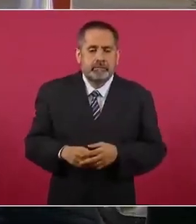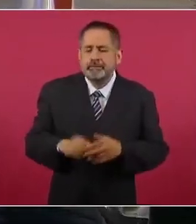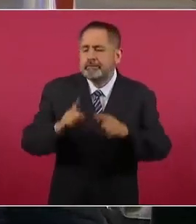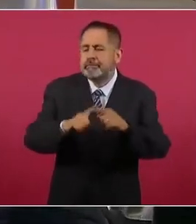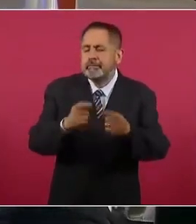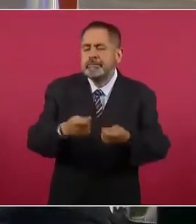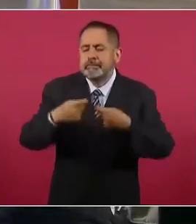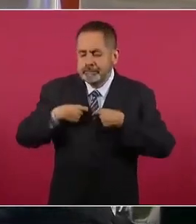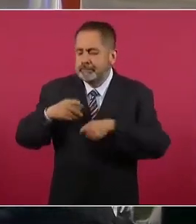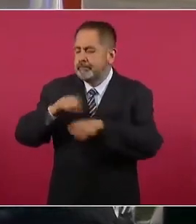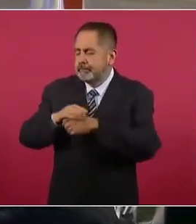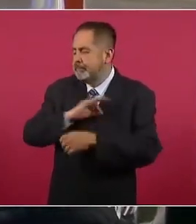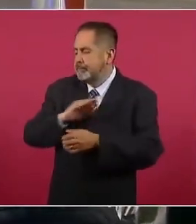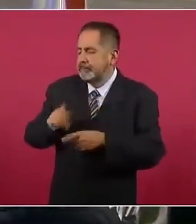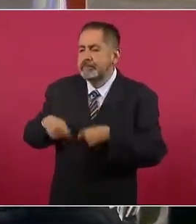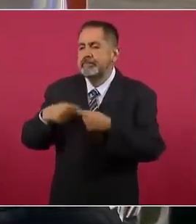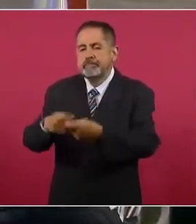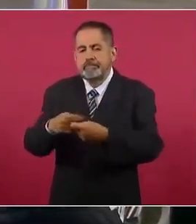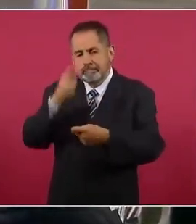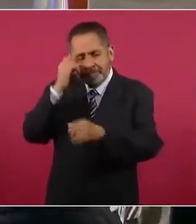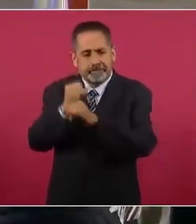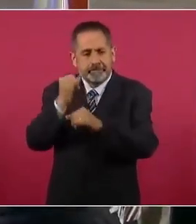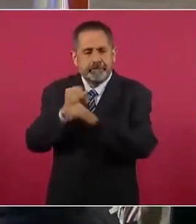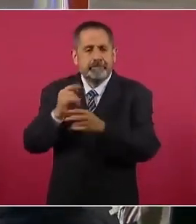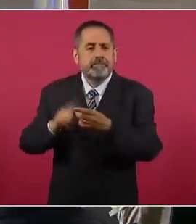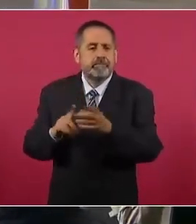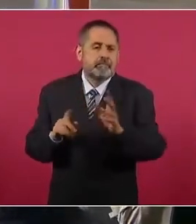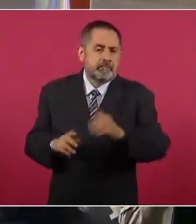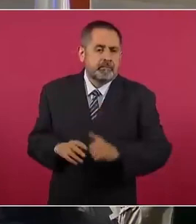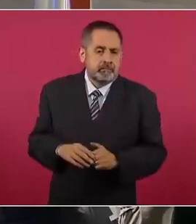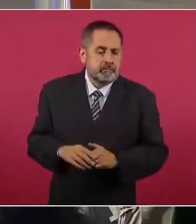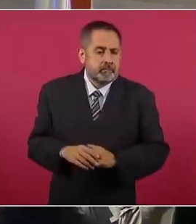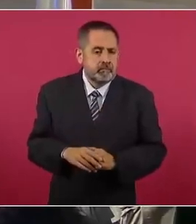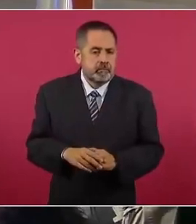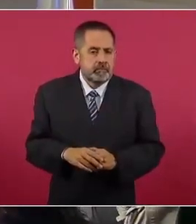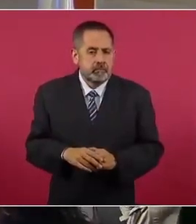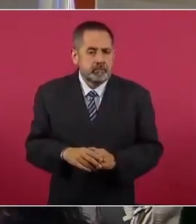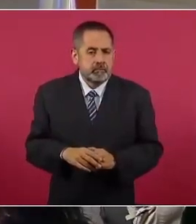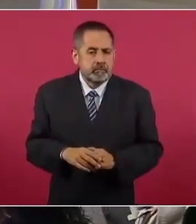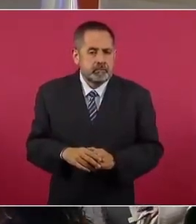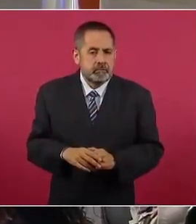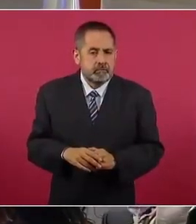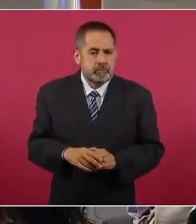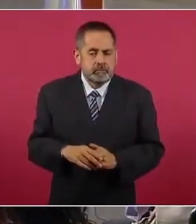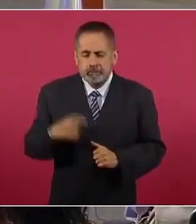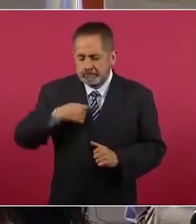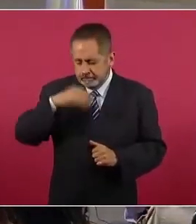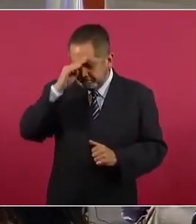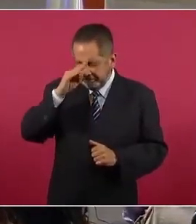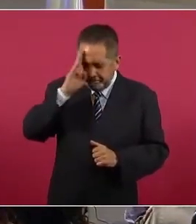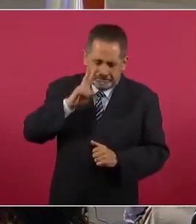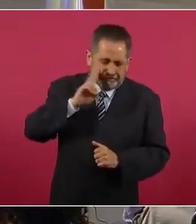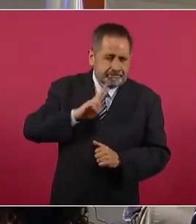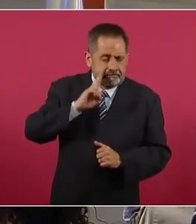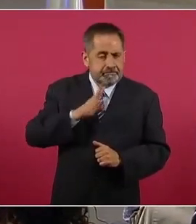para el internet? Claro que eso es lo que nosotros buscamos